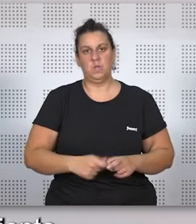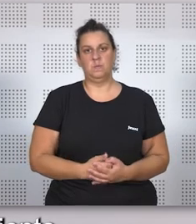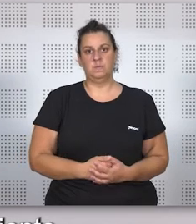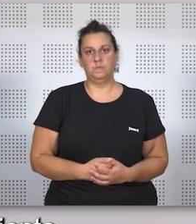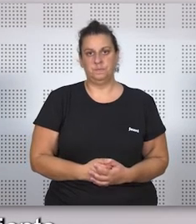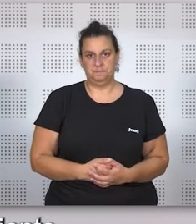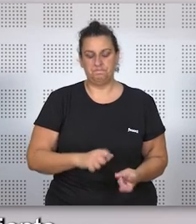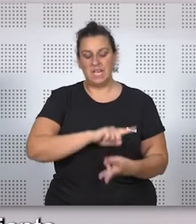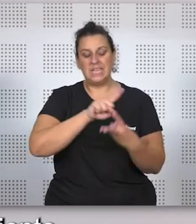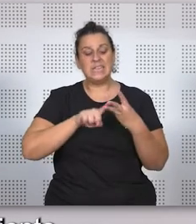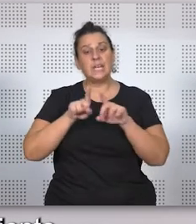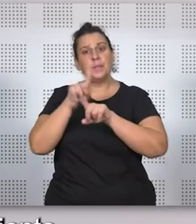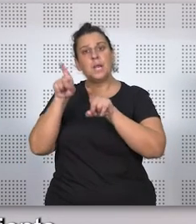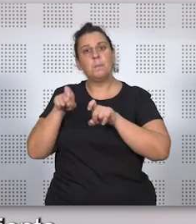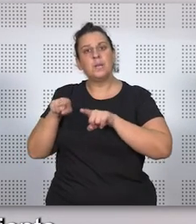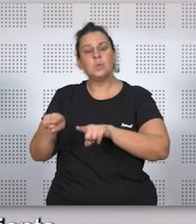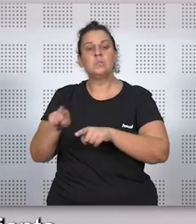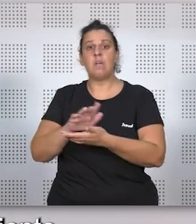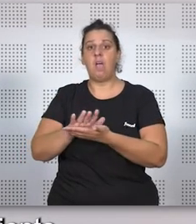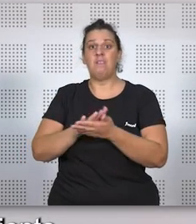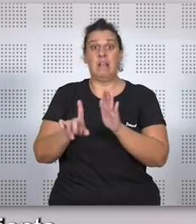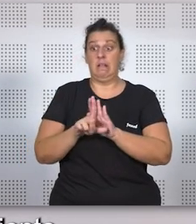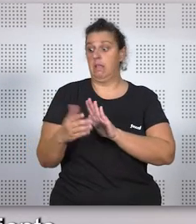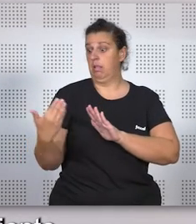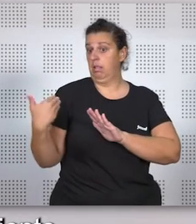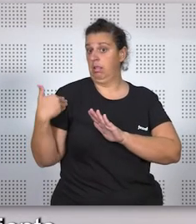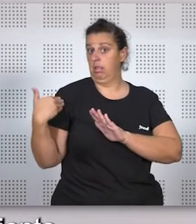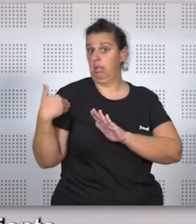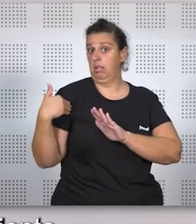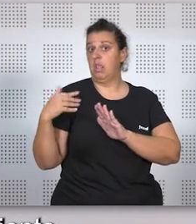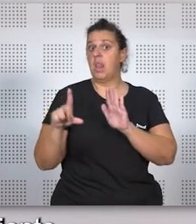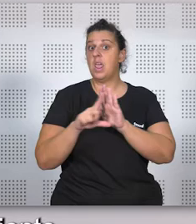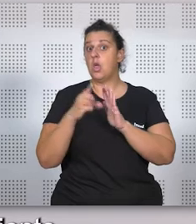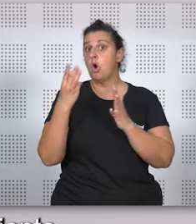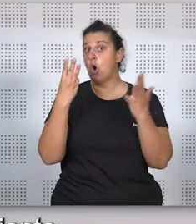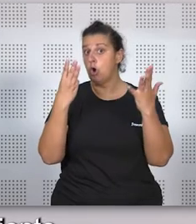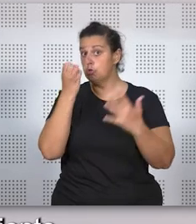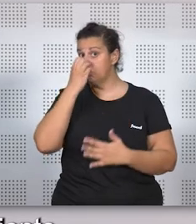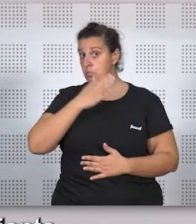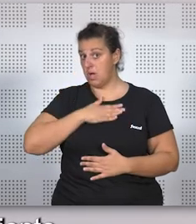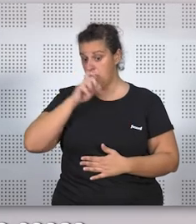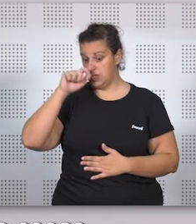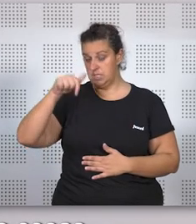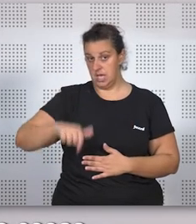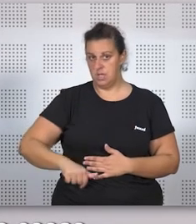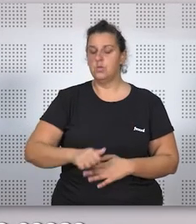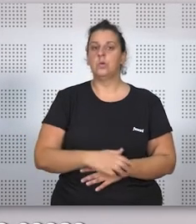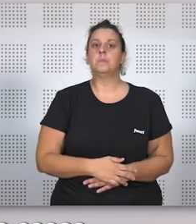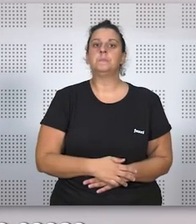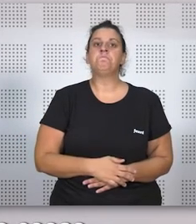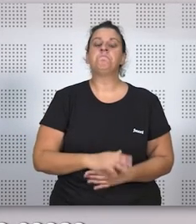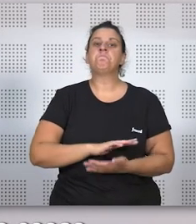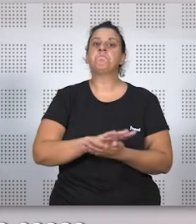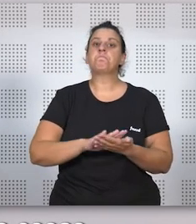Mi tercera cuestión tiene que ver con una ley bastante reciente, una ley de 8 de mayo de 2023, que transpone